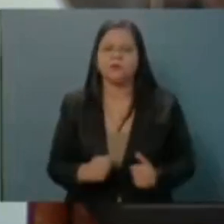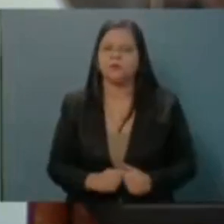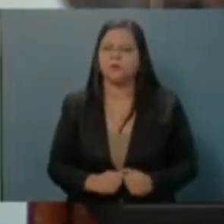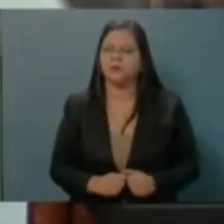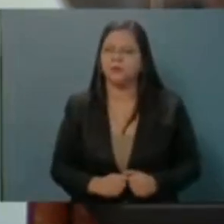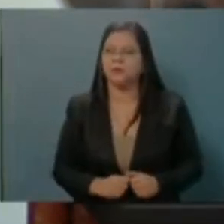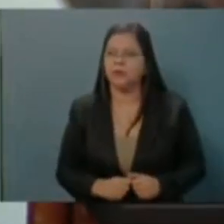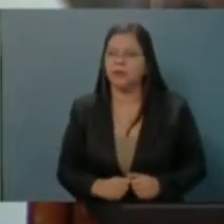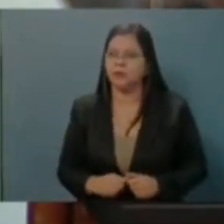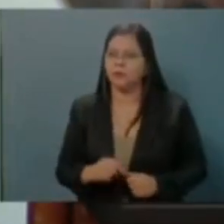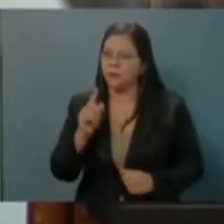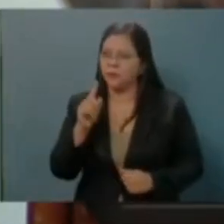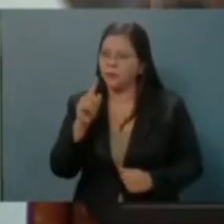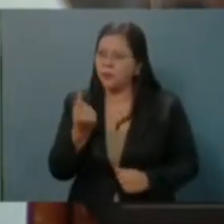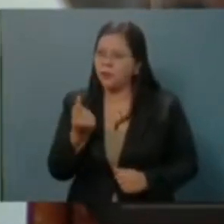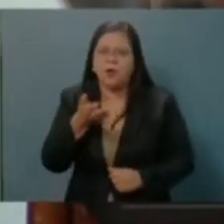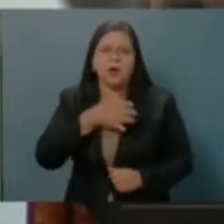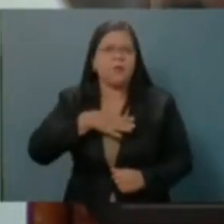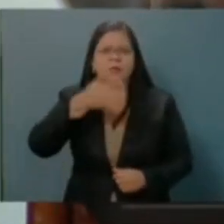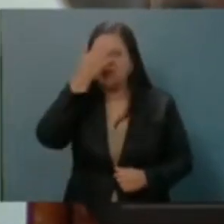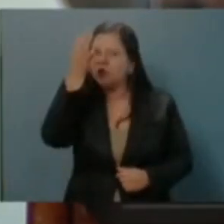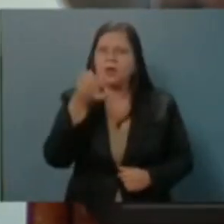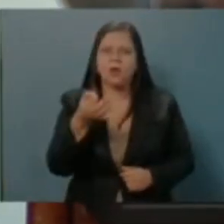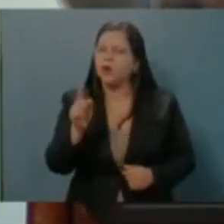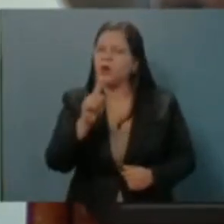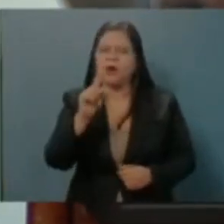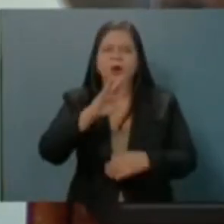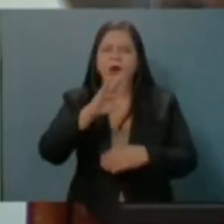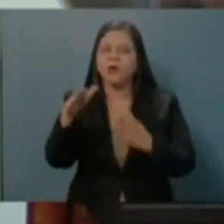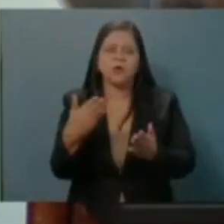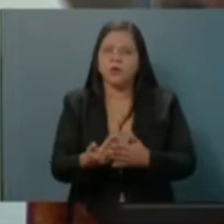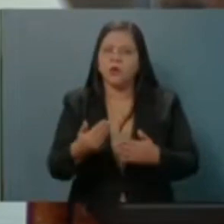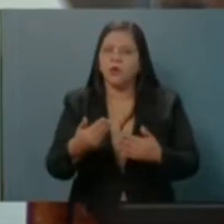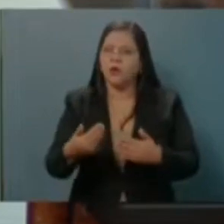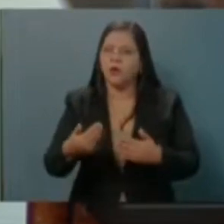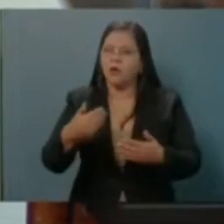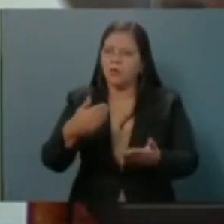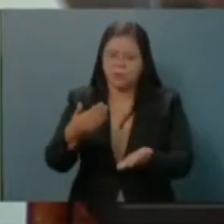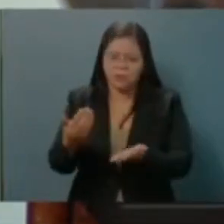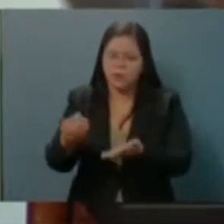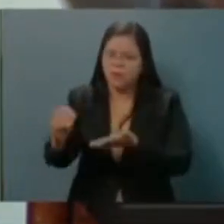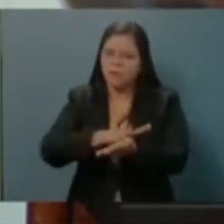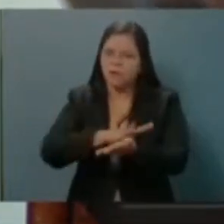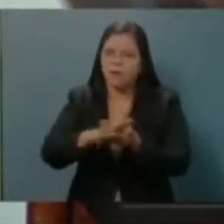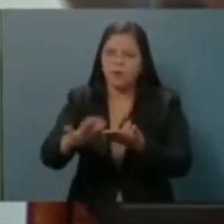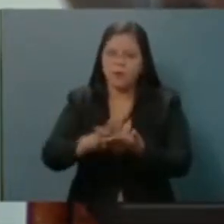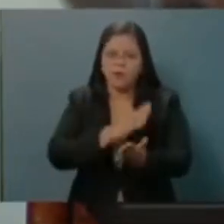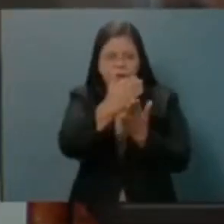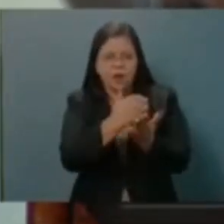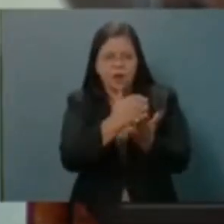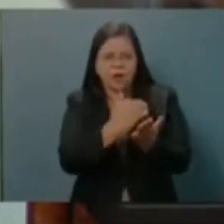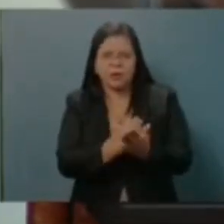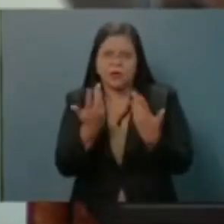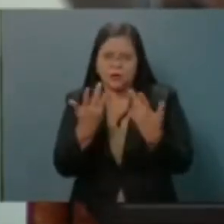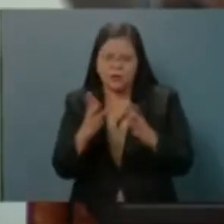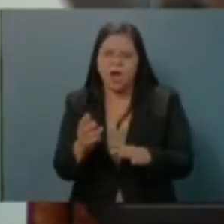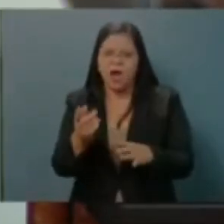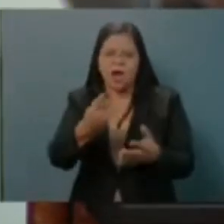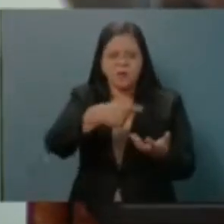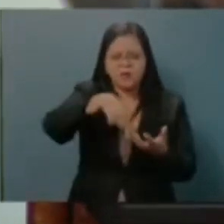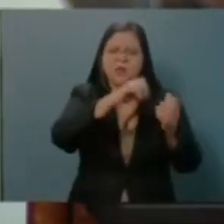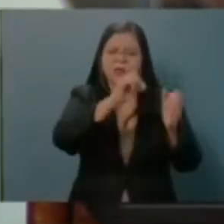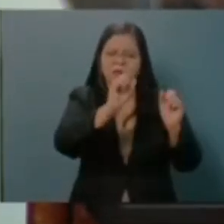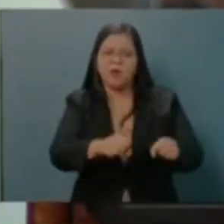Para empezar, yo creo que no a todos nos dieron una copia de lo que aquí se va a aprobar. La aritmética legislativa le da para poderlo